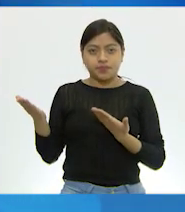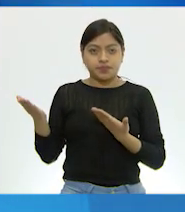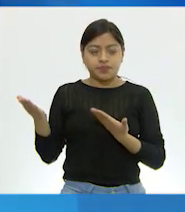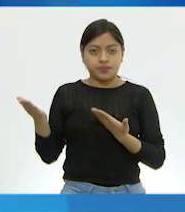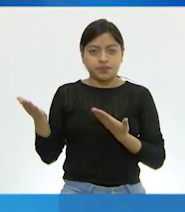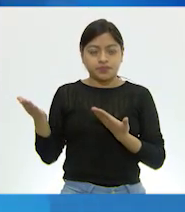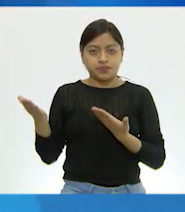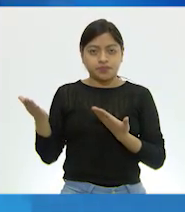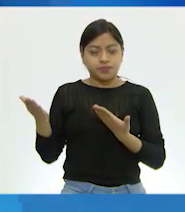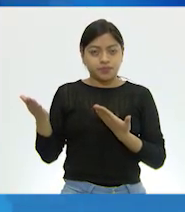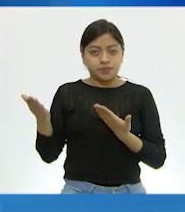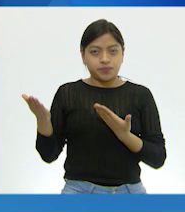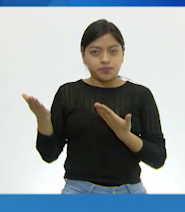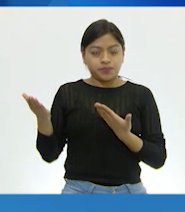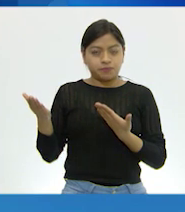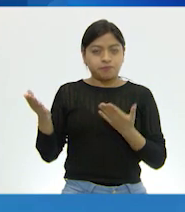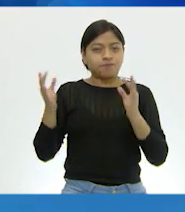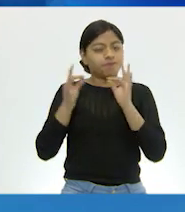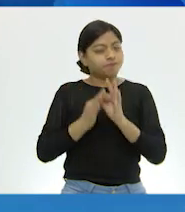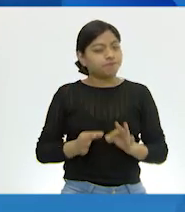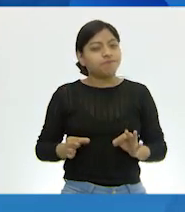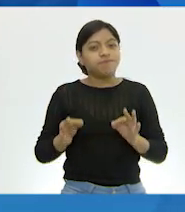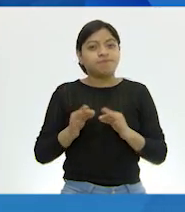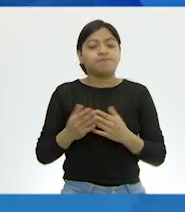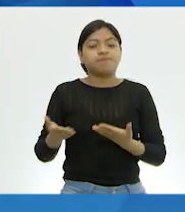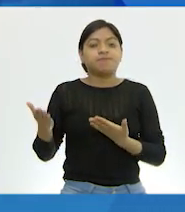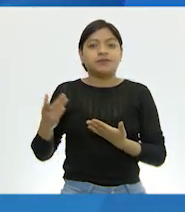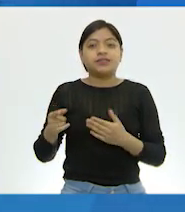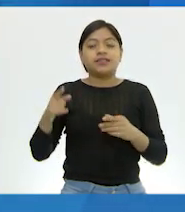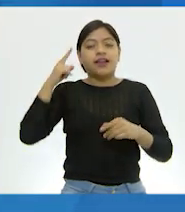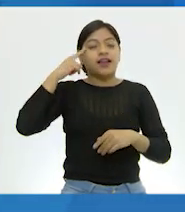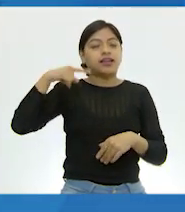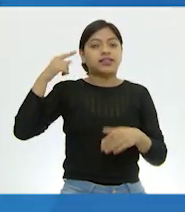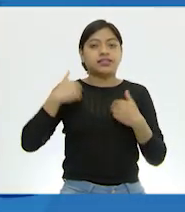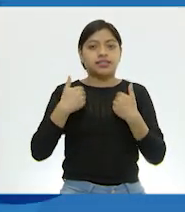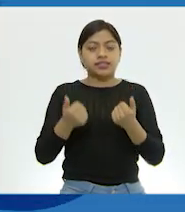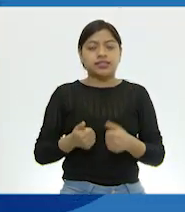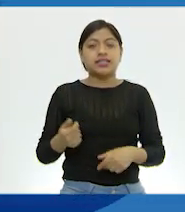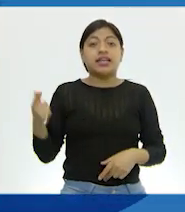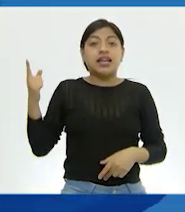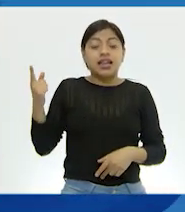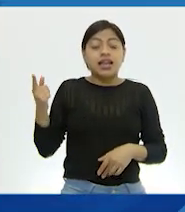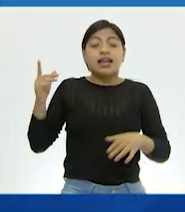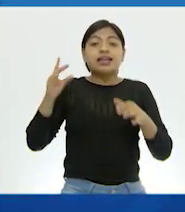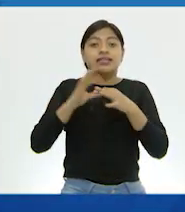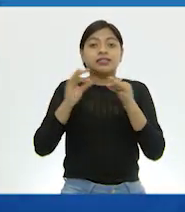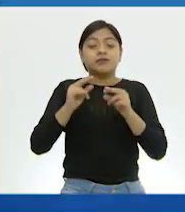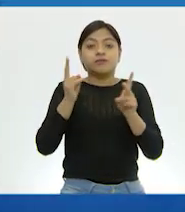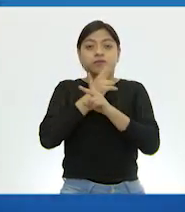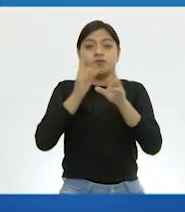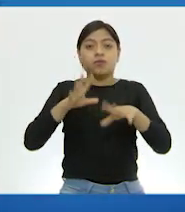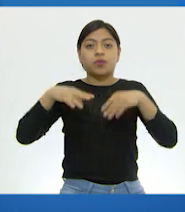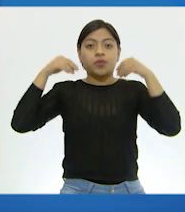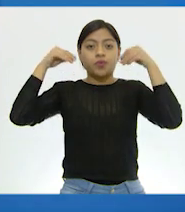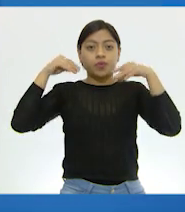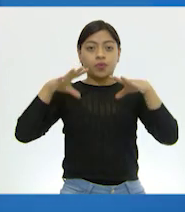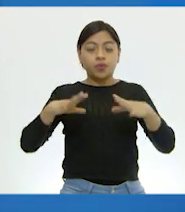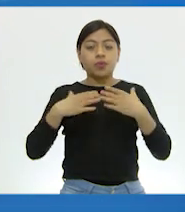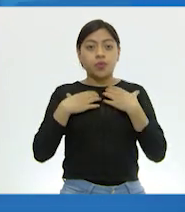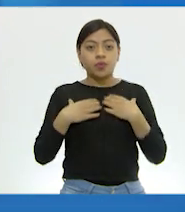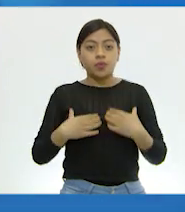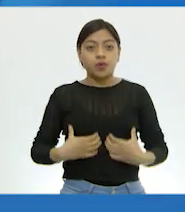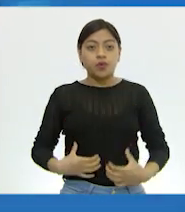podamos ver la definición mucho más fácilmente para entenderla. Esta respiración de la que vamos a hablar es la respiración